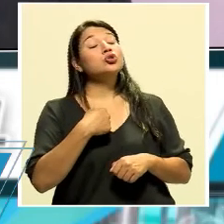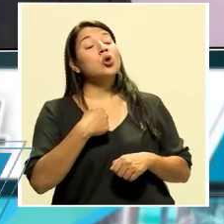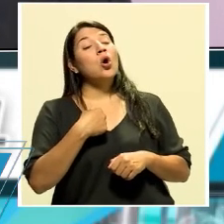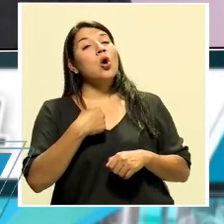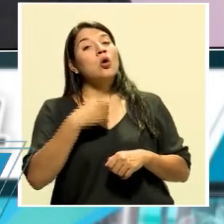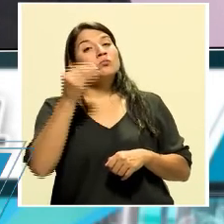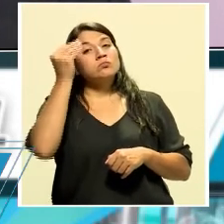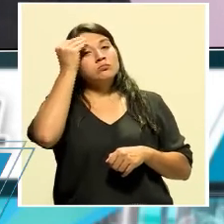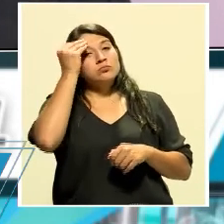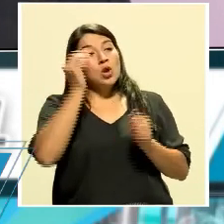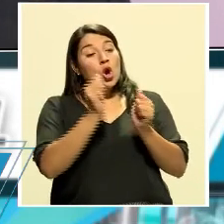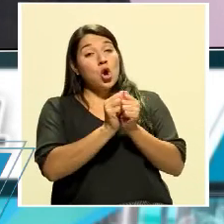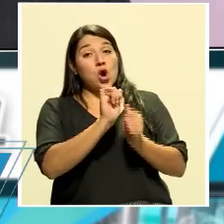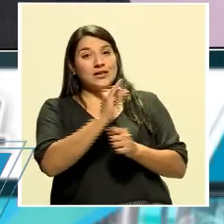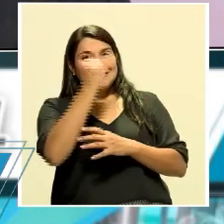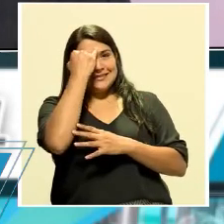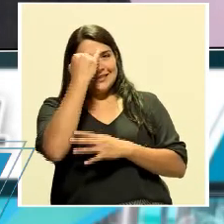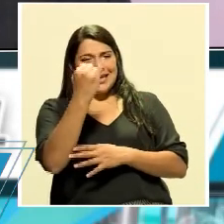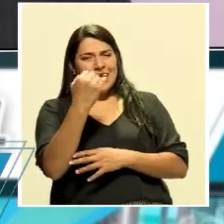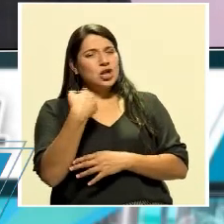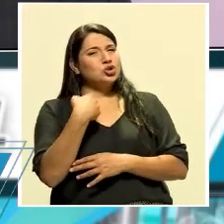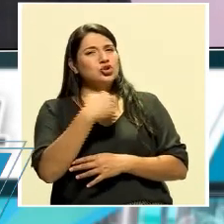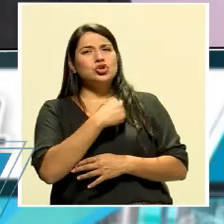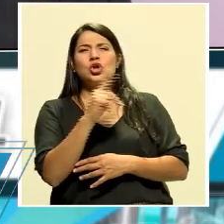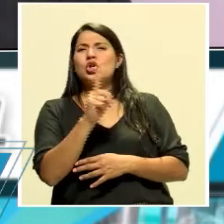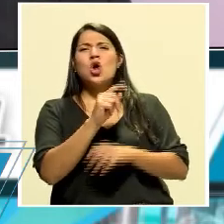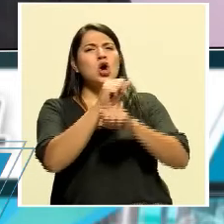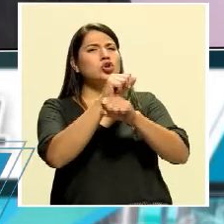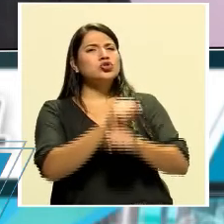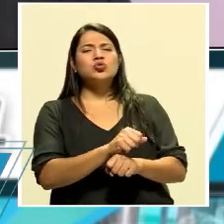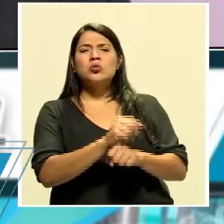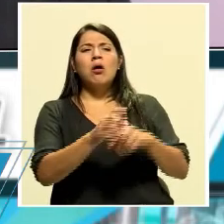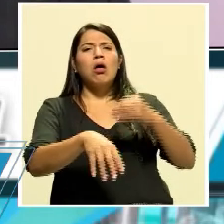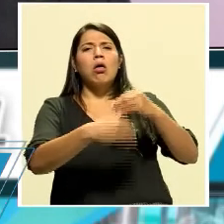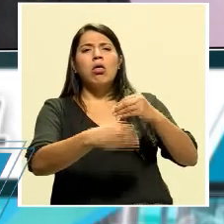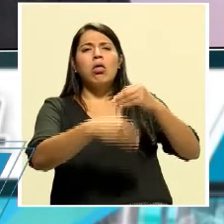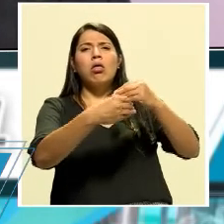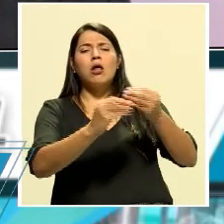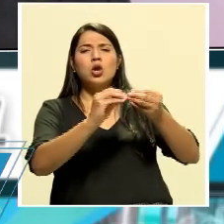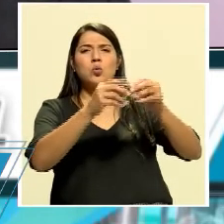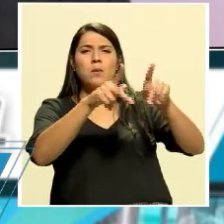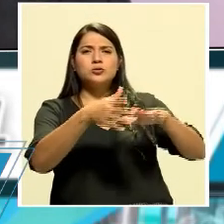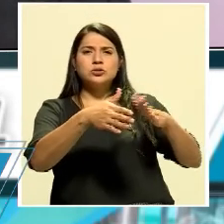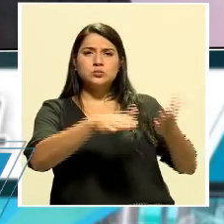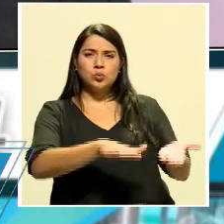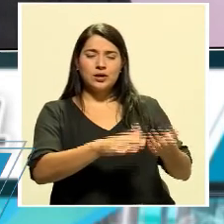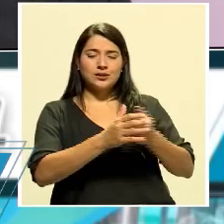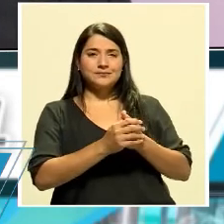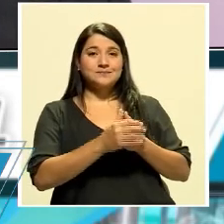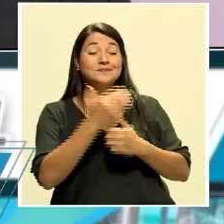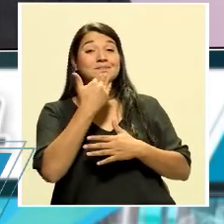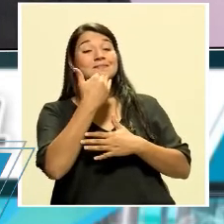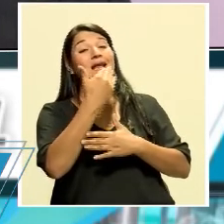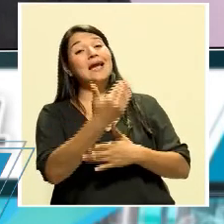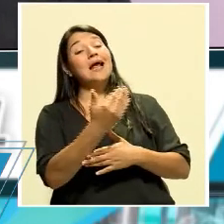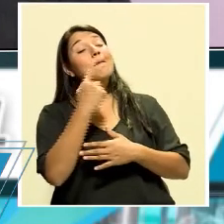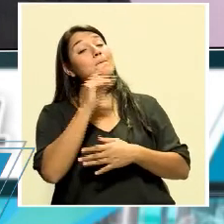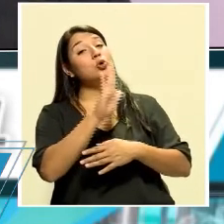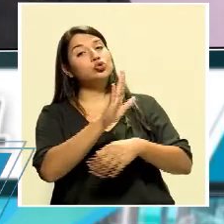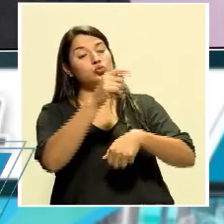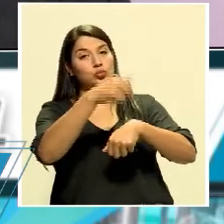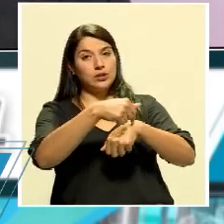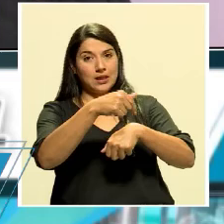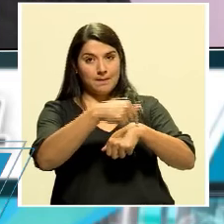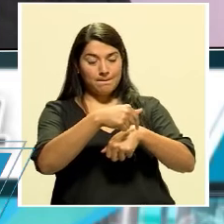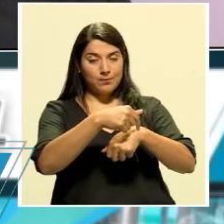esa idea, doctor. No nos acostumbremos a que los muertos se vuelvan cifras. Le agradezco el tiempo que nos